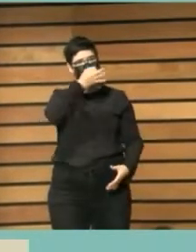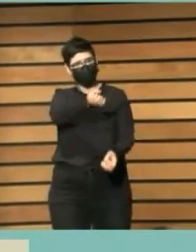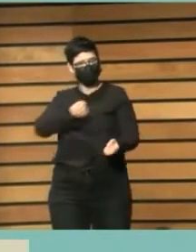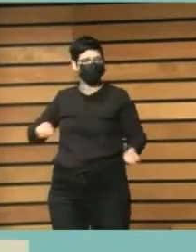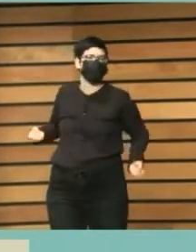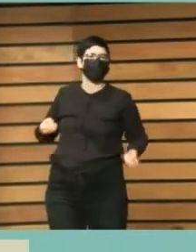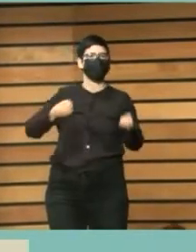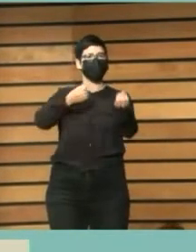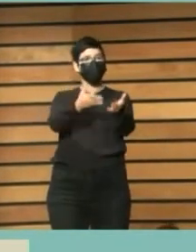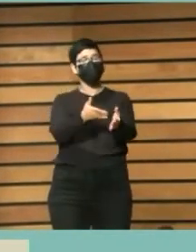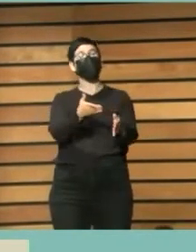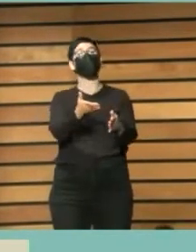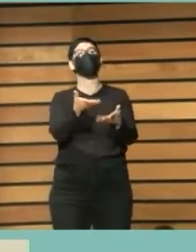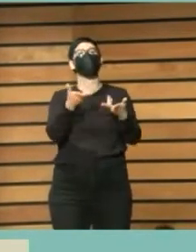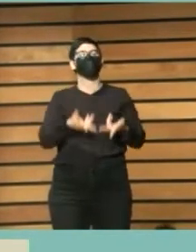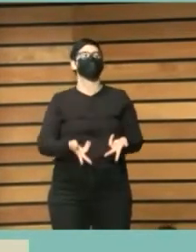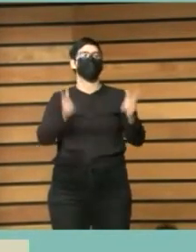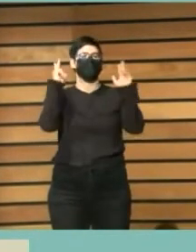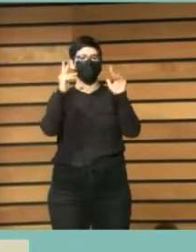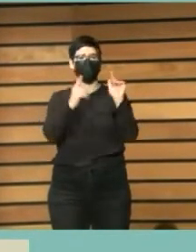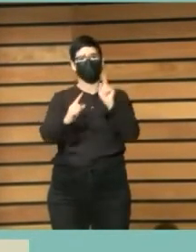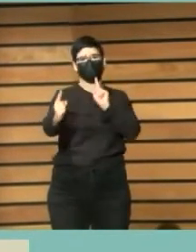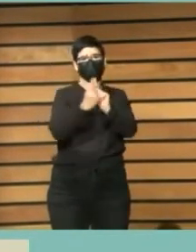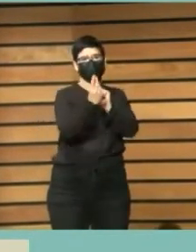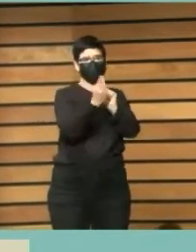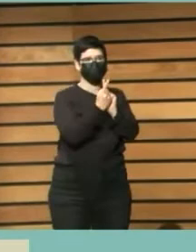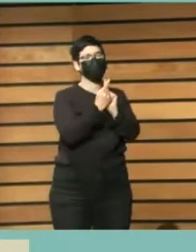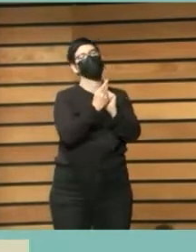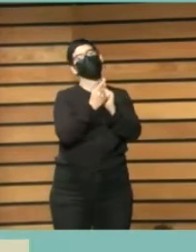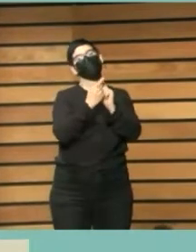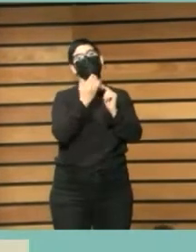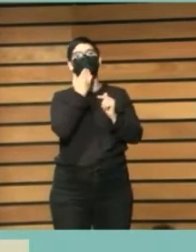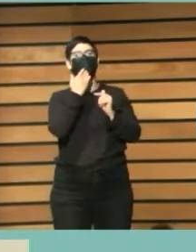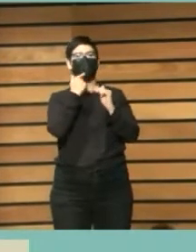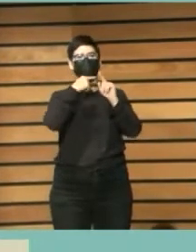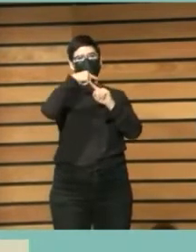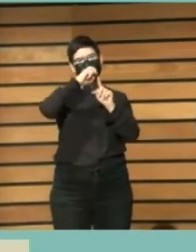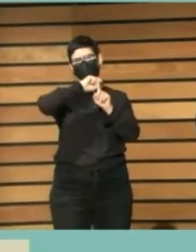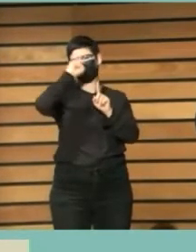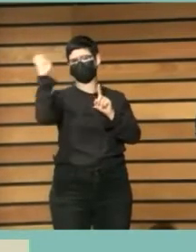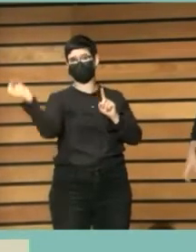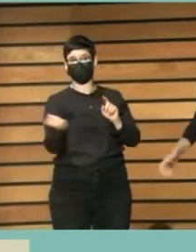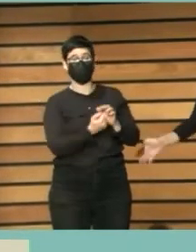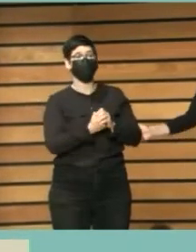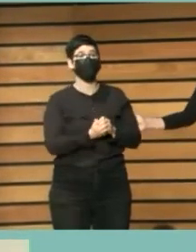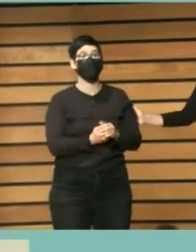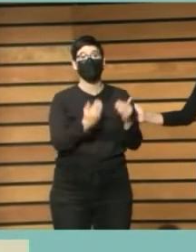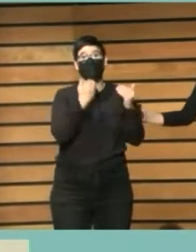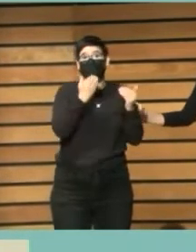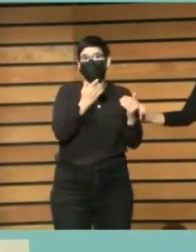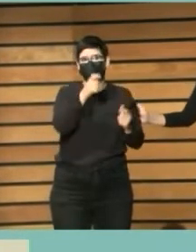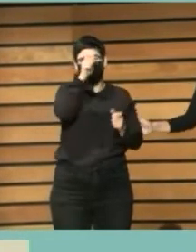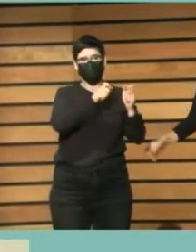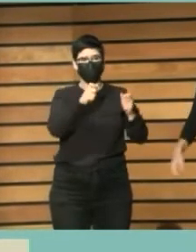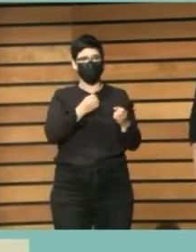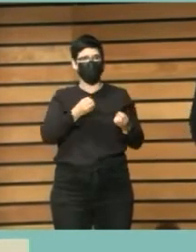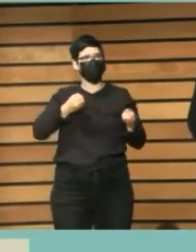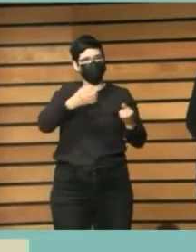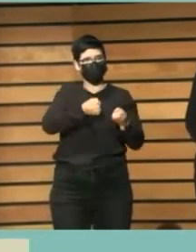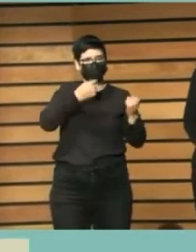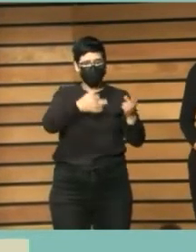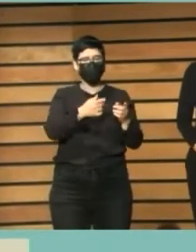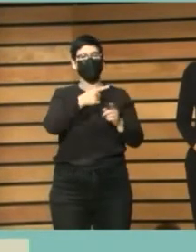intergeneracional hemos tenido la suerte de contar con buenos narradores profesionales que han llevado a cabo la dirección artística del grupo